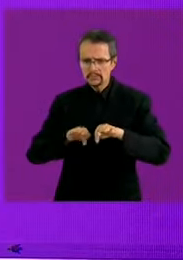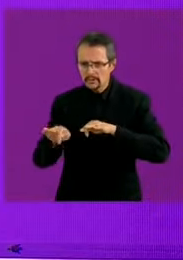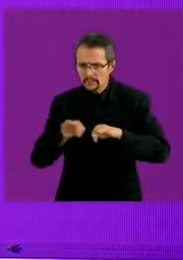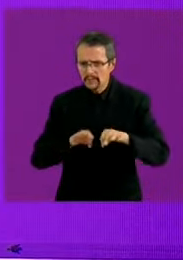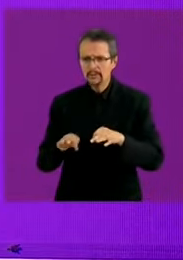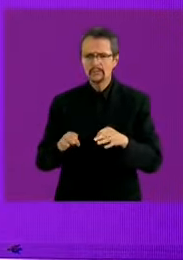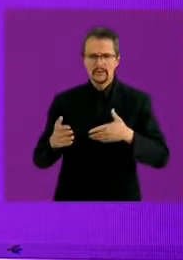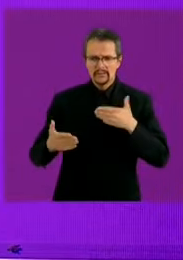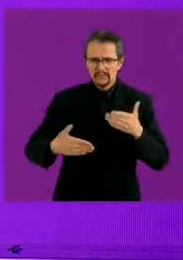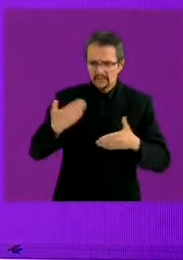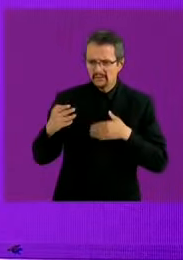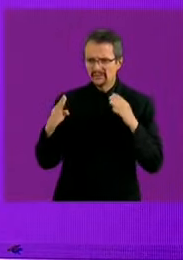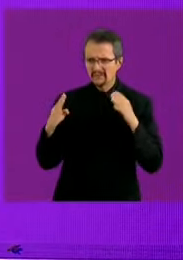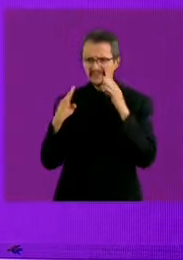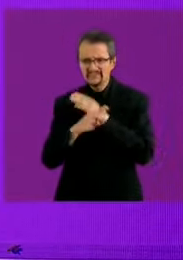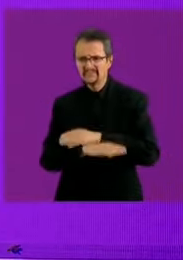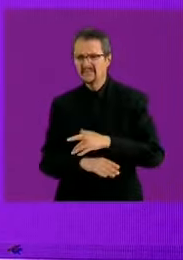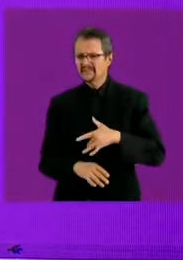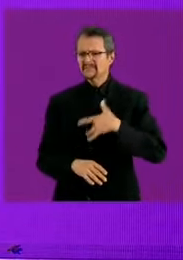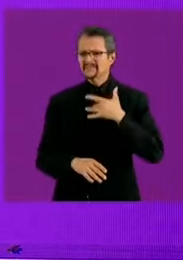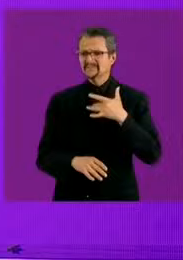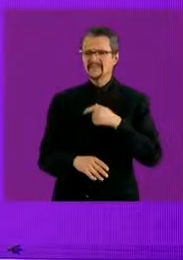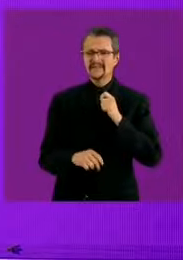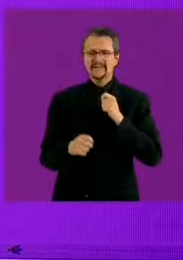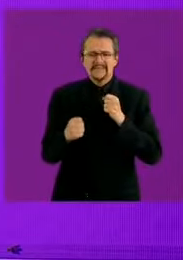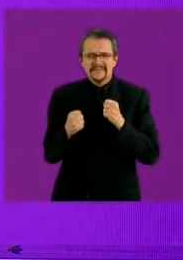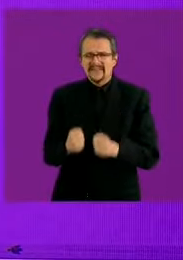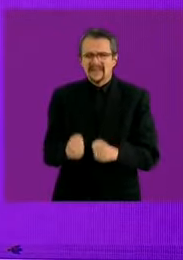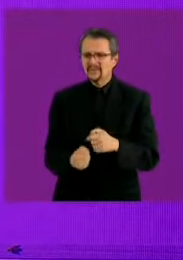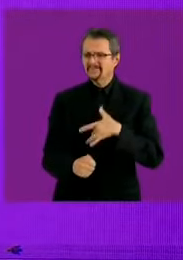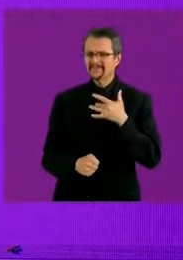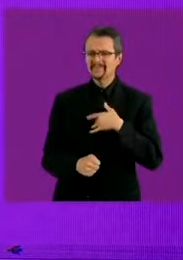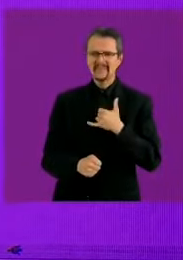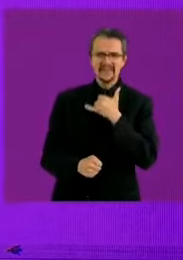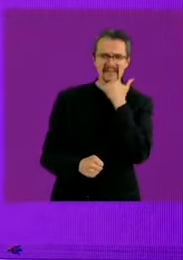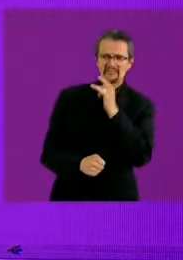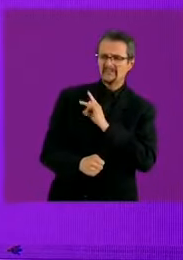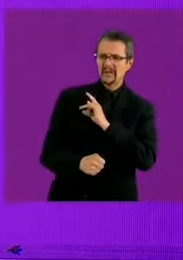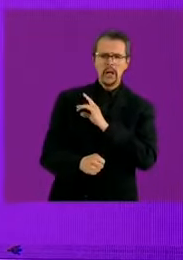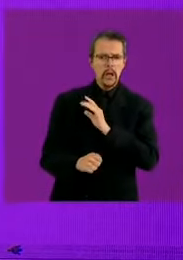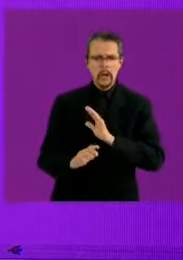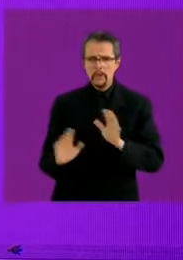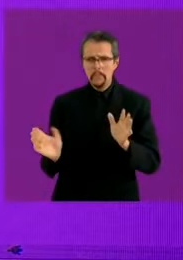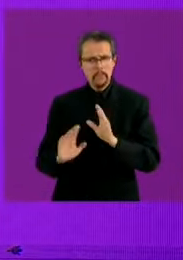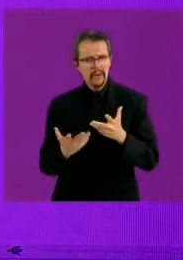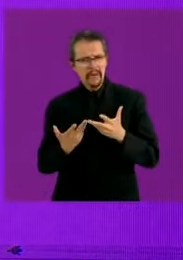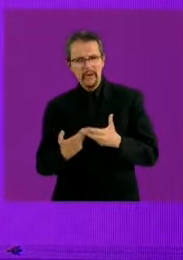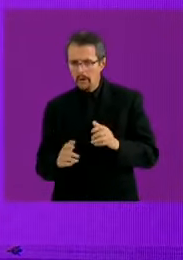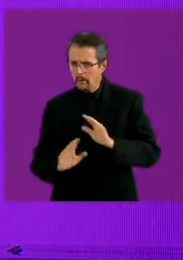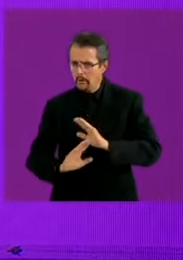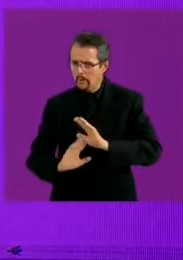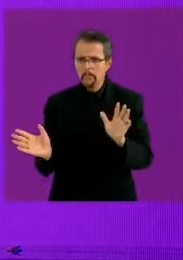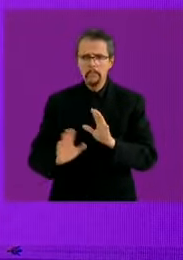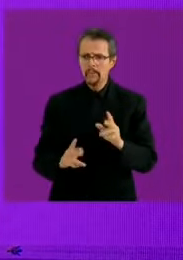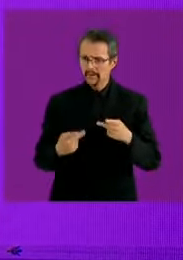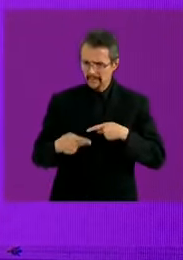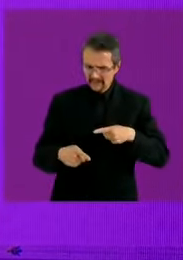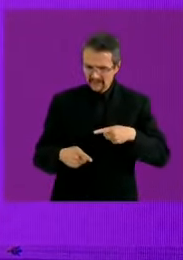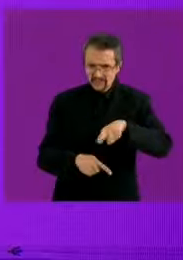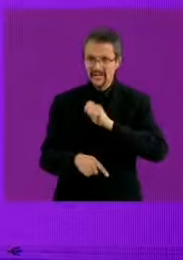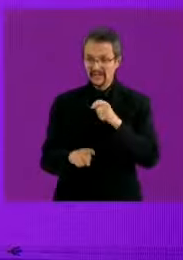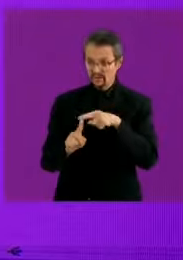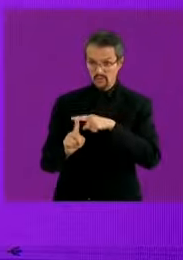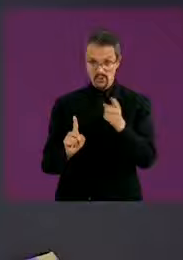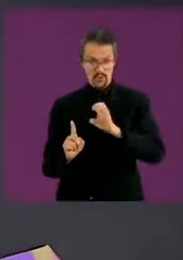seguros que no se sientan amenazados ni intimidados y por supuesto castigar cuando se dé una situación de violencia contra